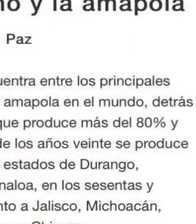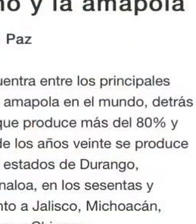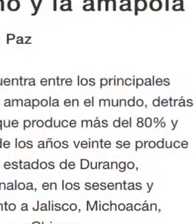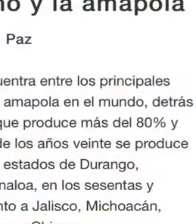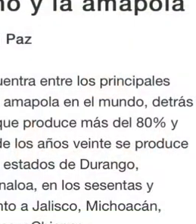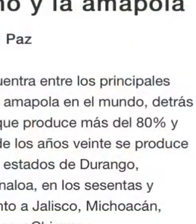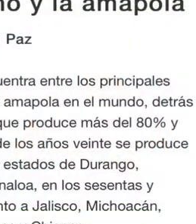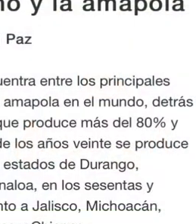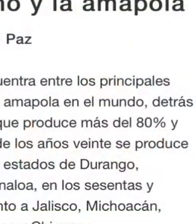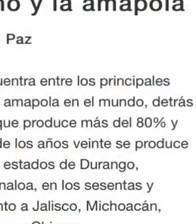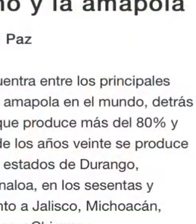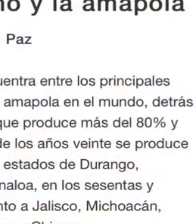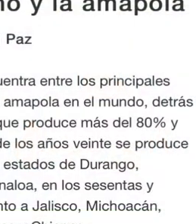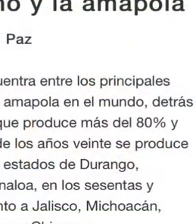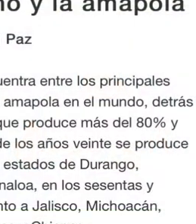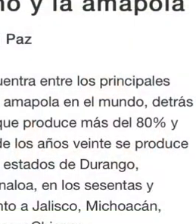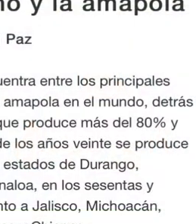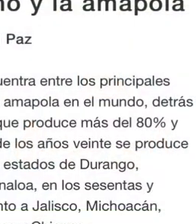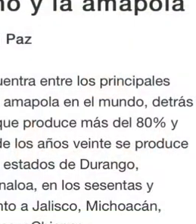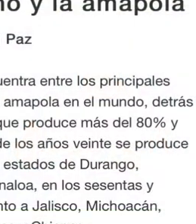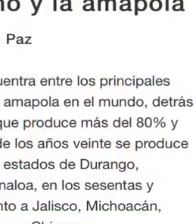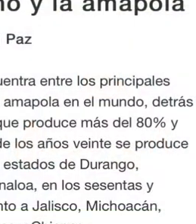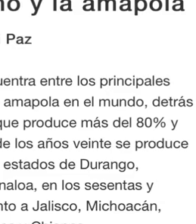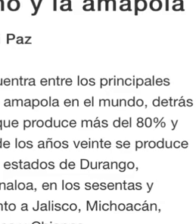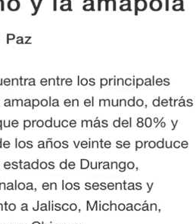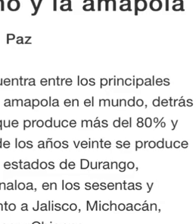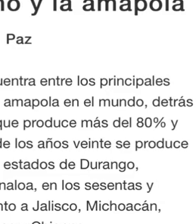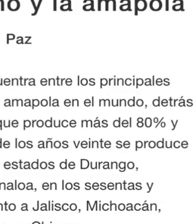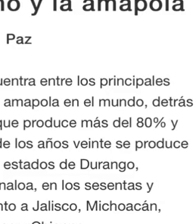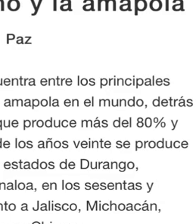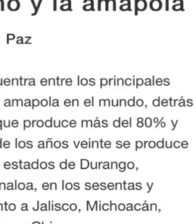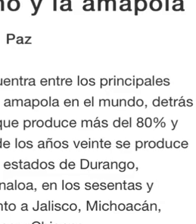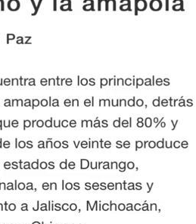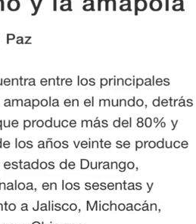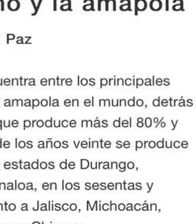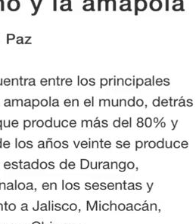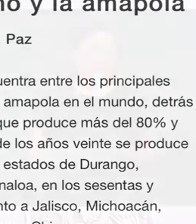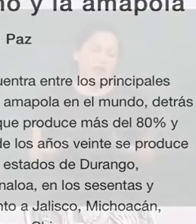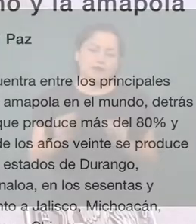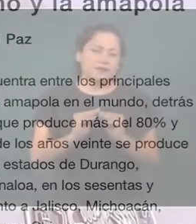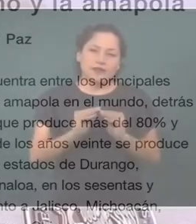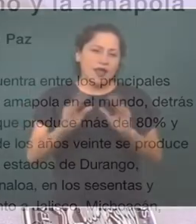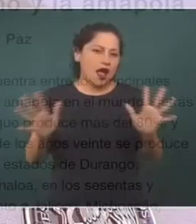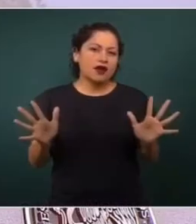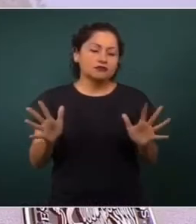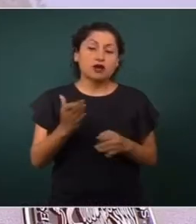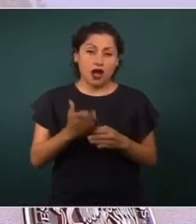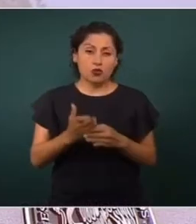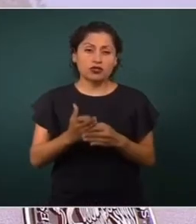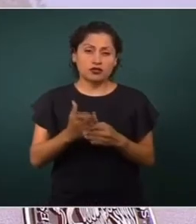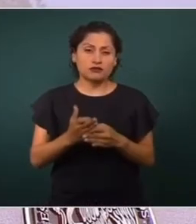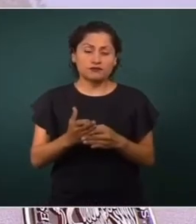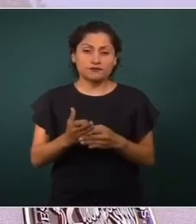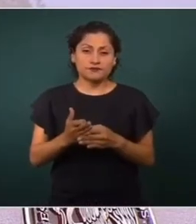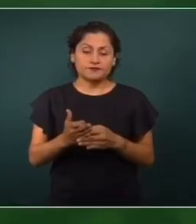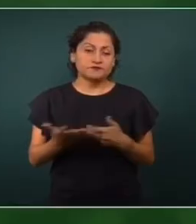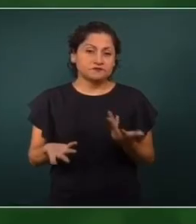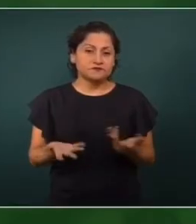y está sucediendo en todo el país. Desde luego, sigue habiendo el combate a